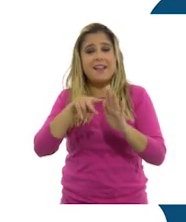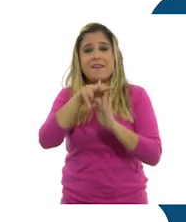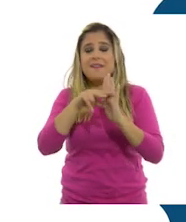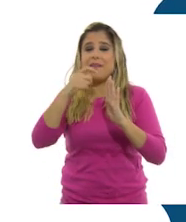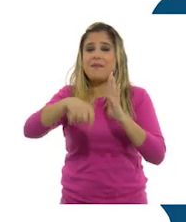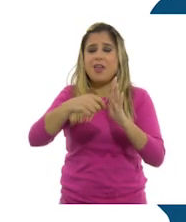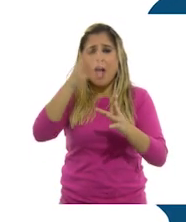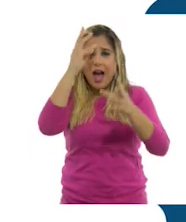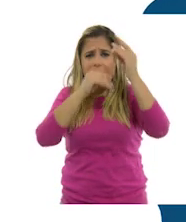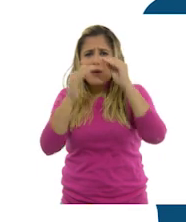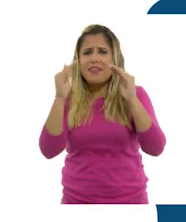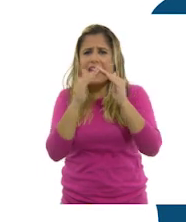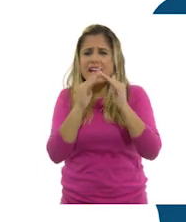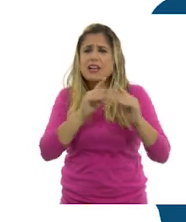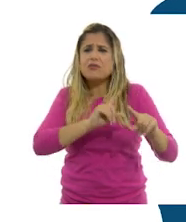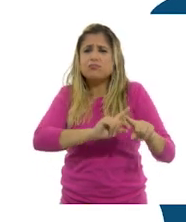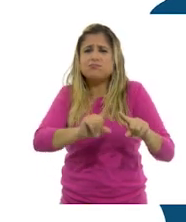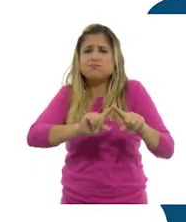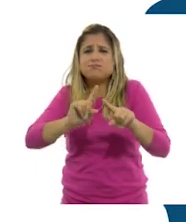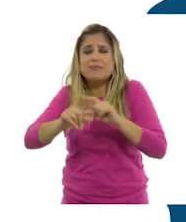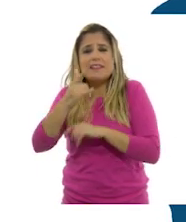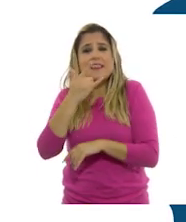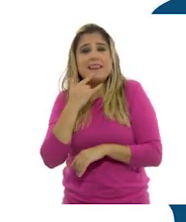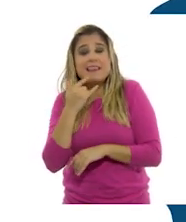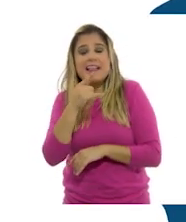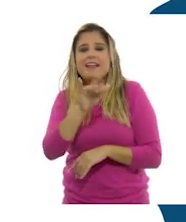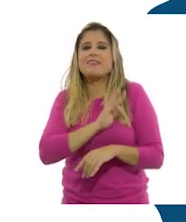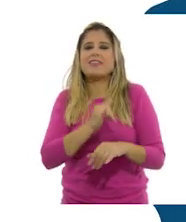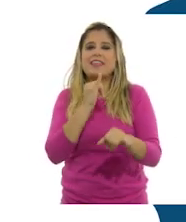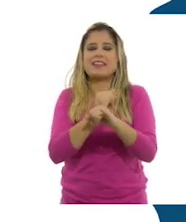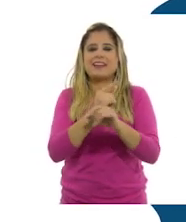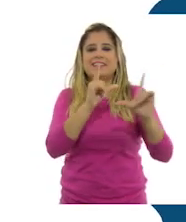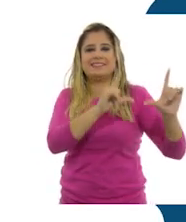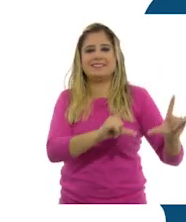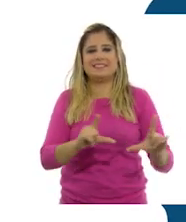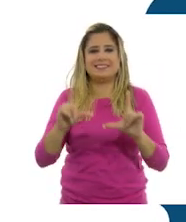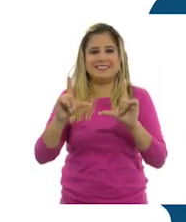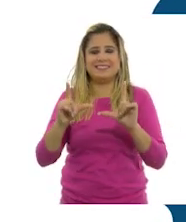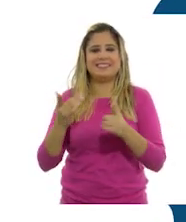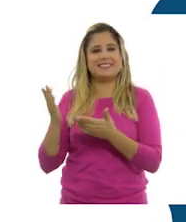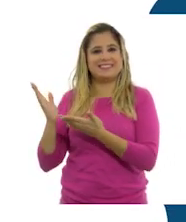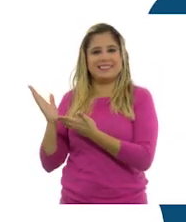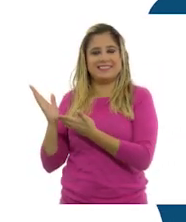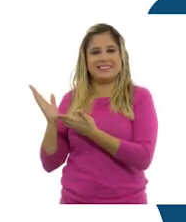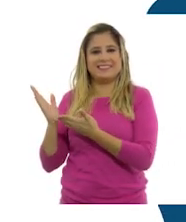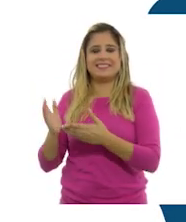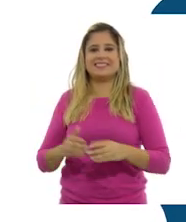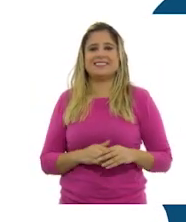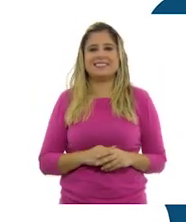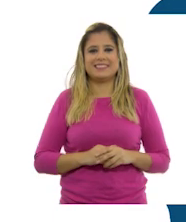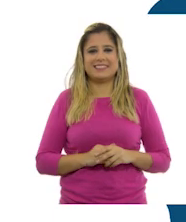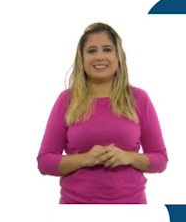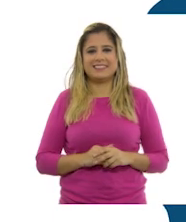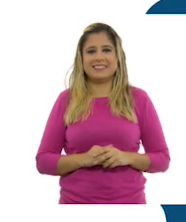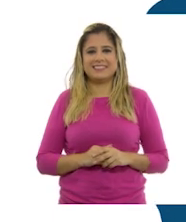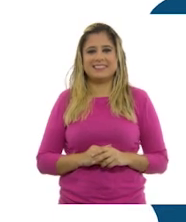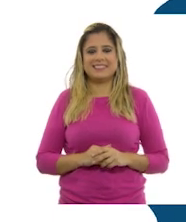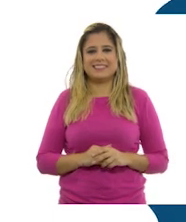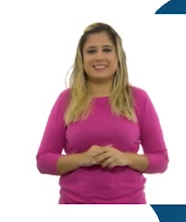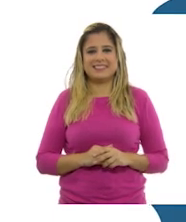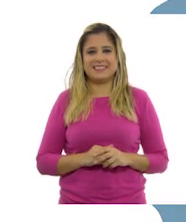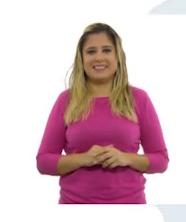programas de Aprende en Casa, los puedes encontrar en la siguiente liga. Aprende en Casa.sep.gov